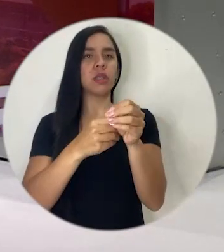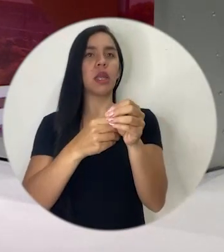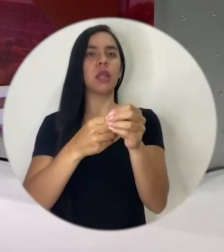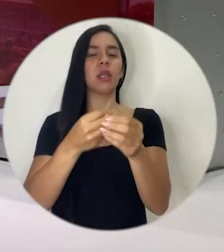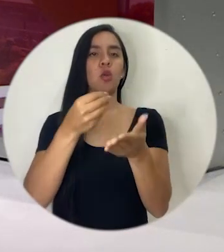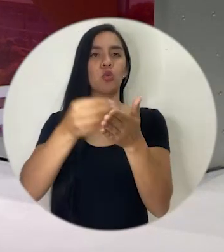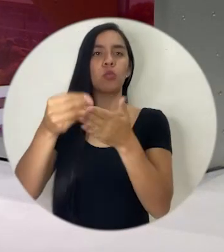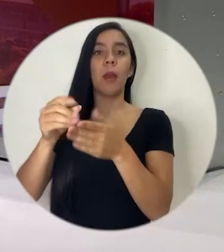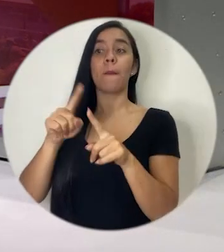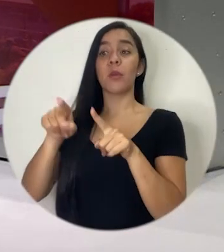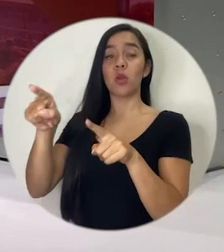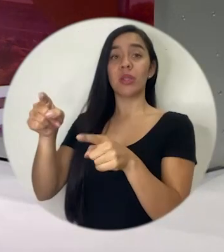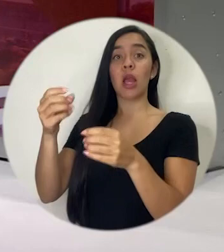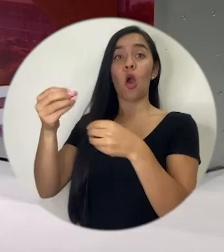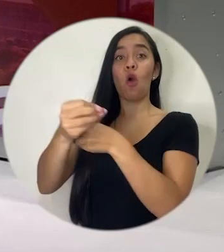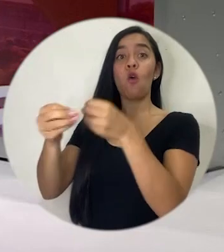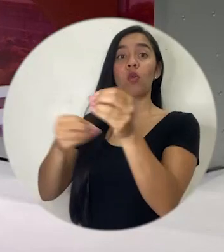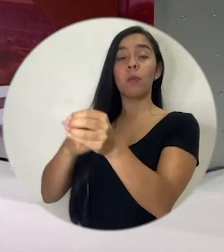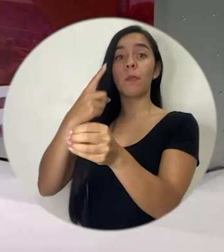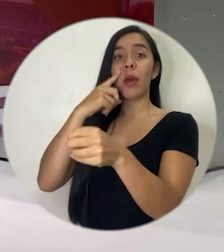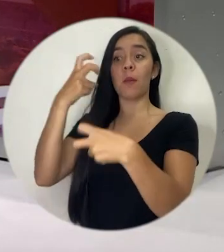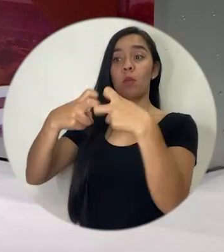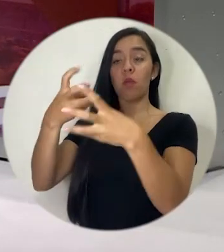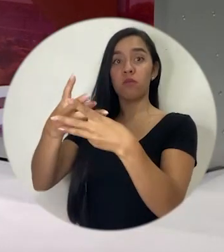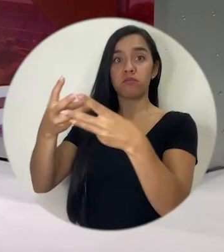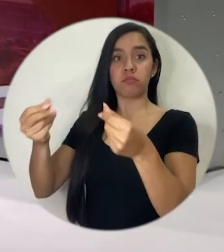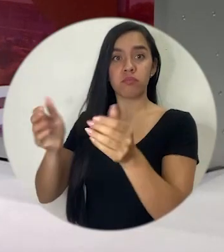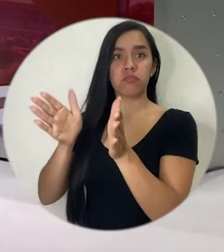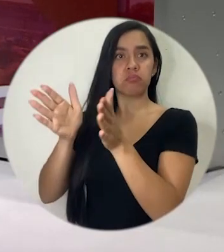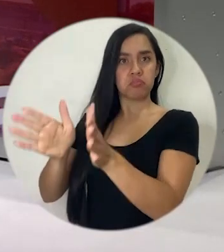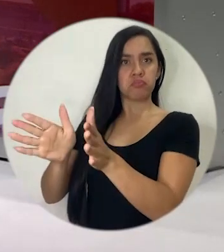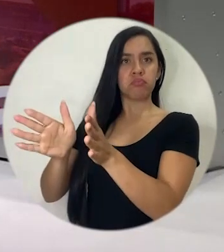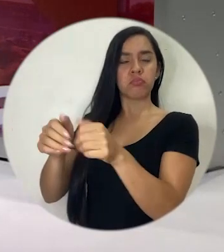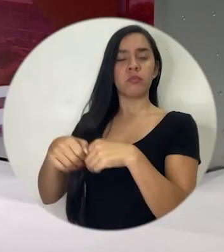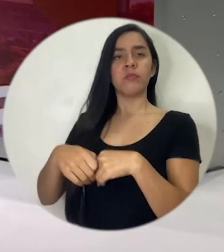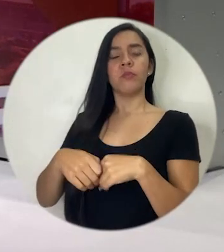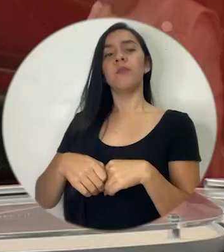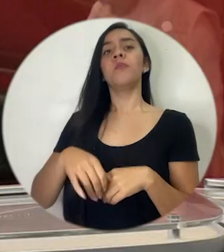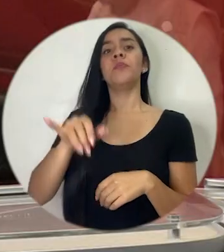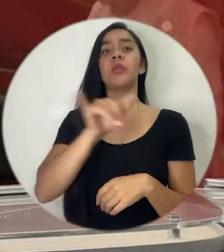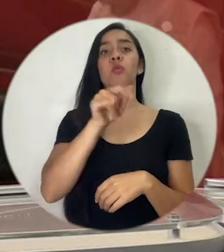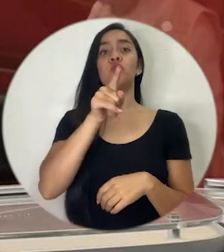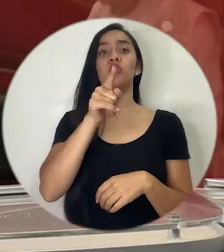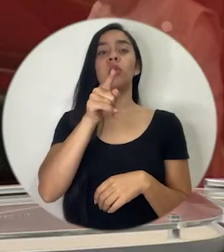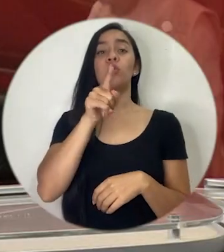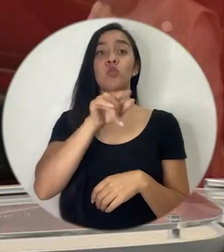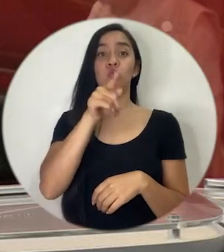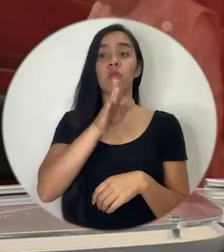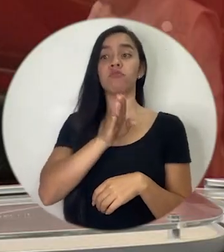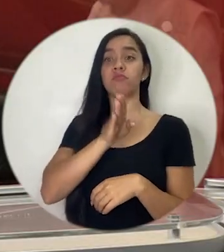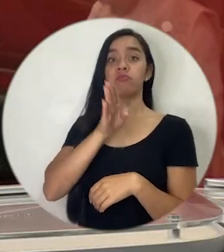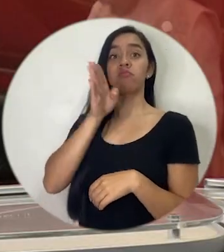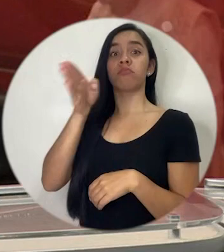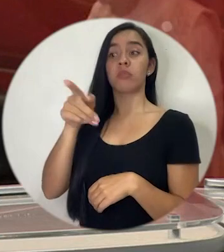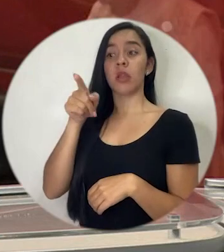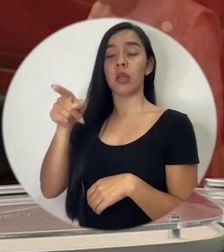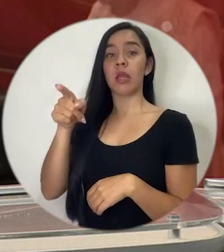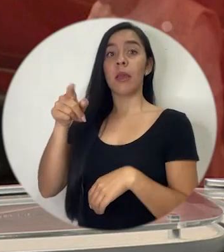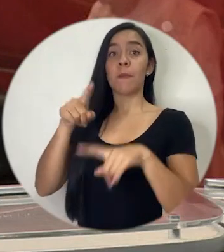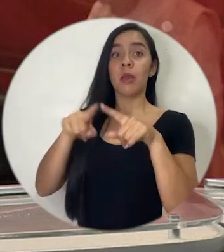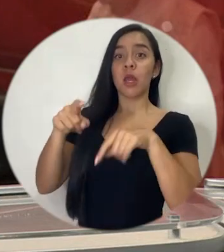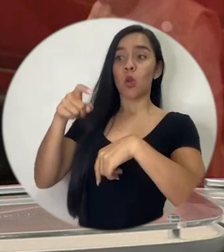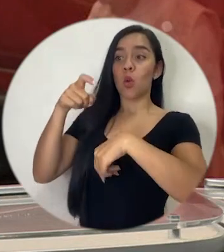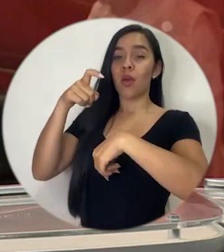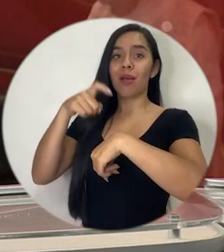pero es una oficina de resolución de conflictos igualmente si usted llega ahí y en tiempo no